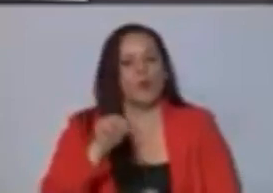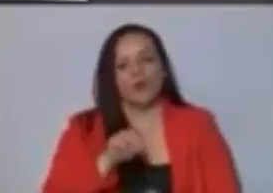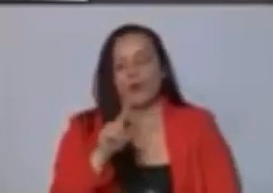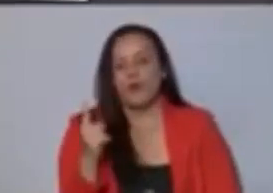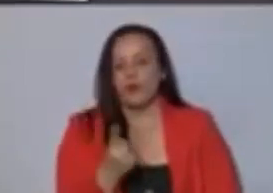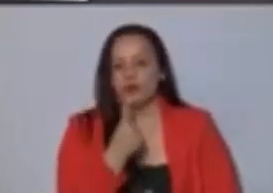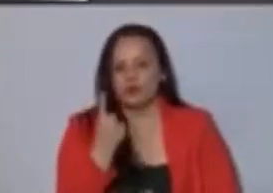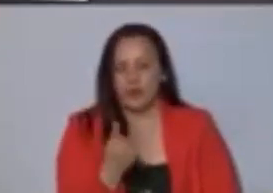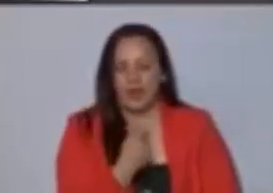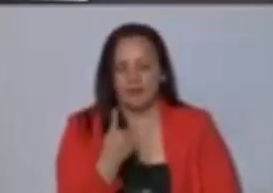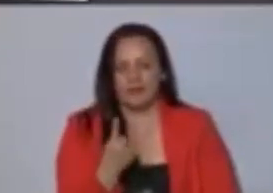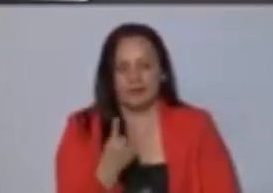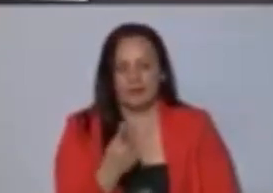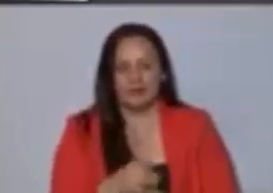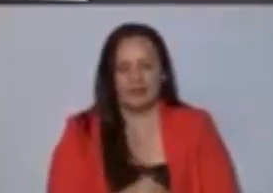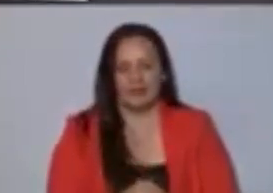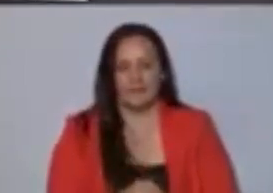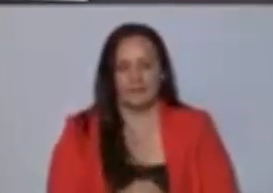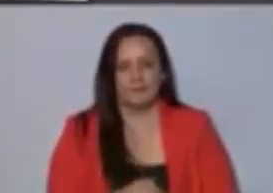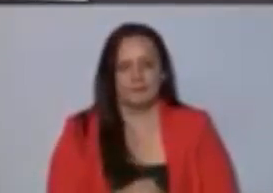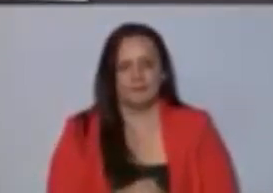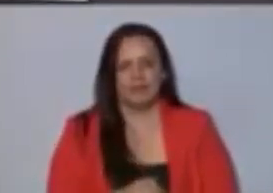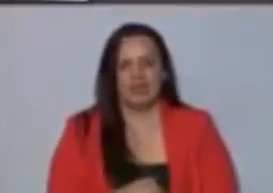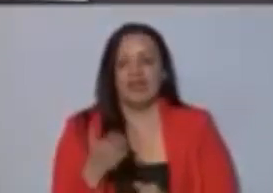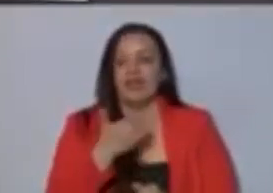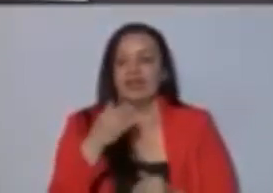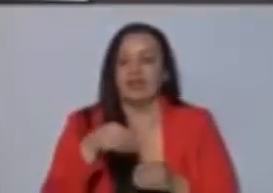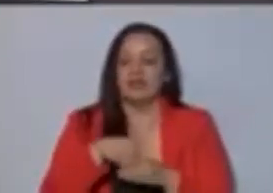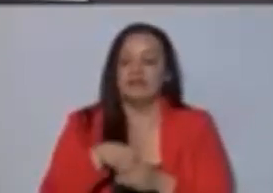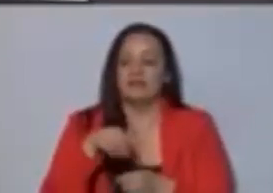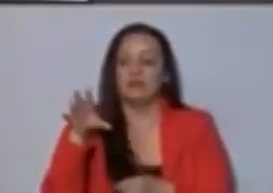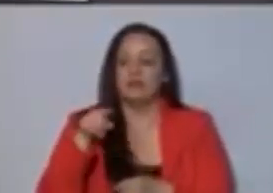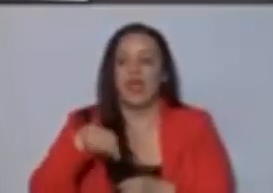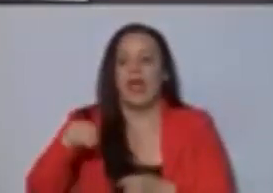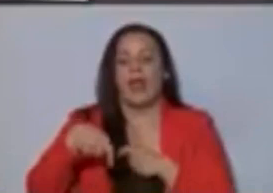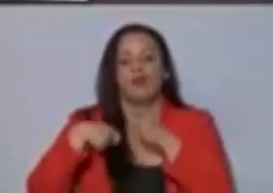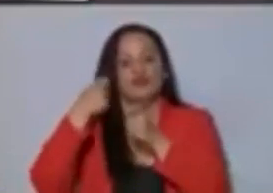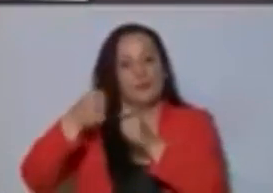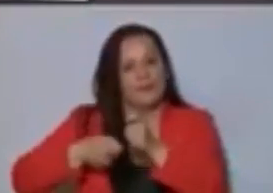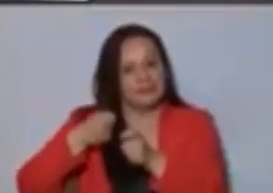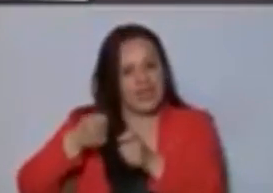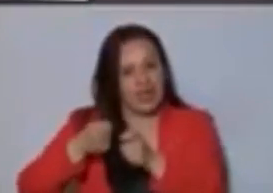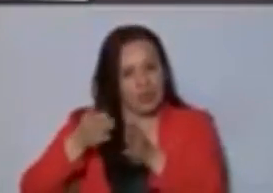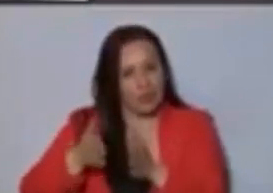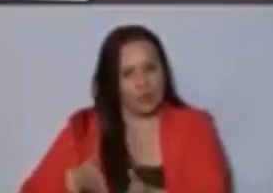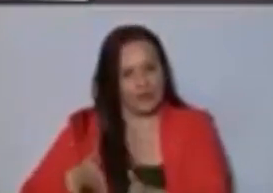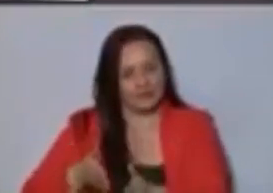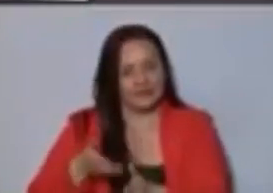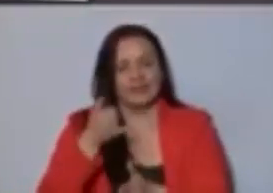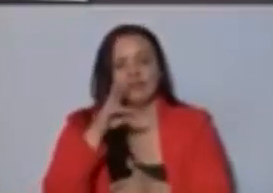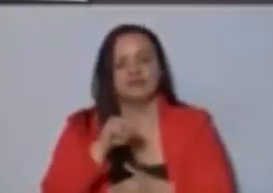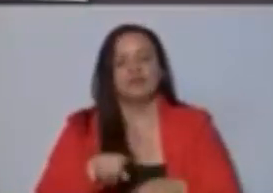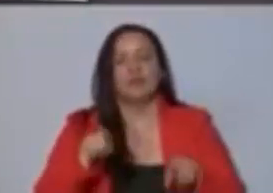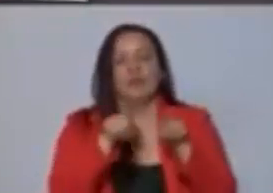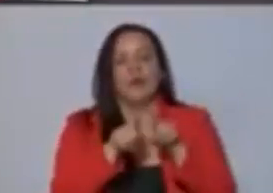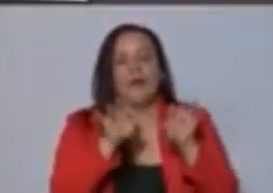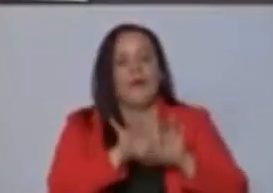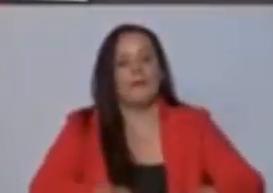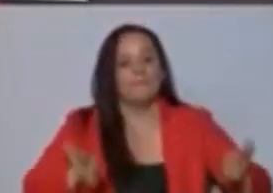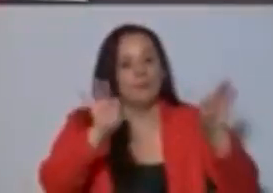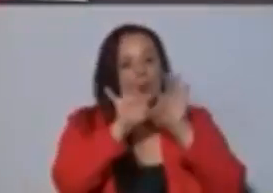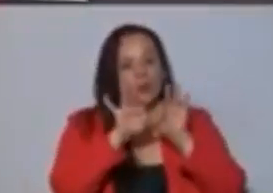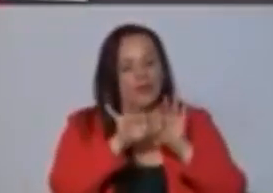el que se excluyera a los pescadores, sino también que era muy importante